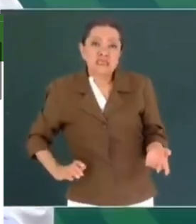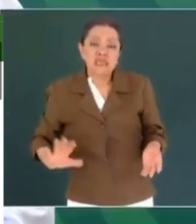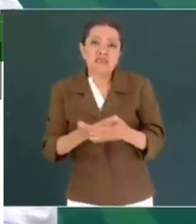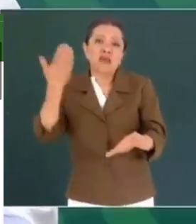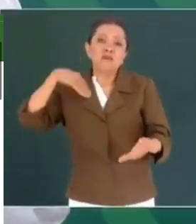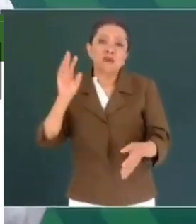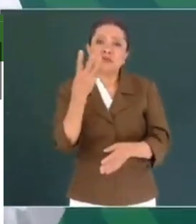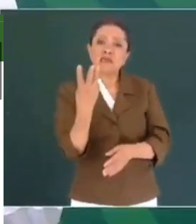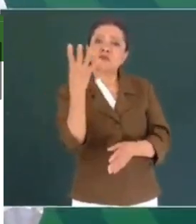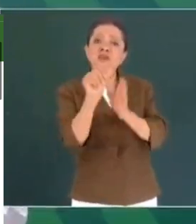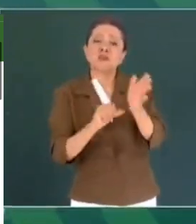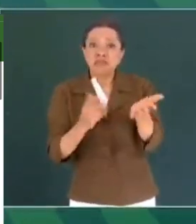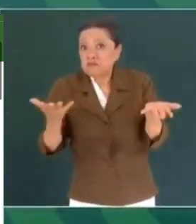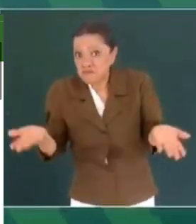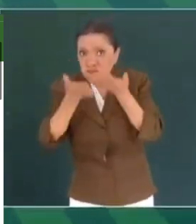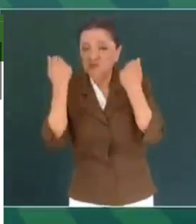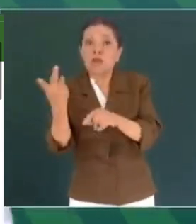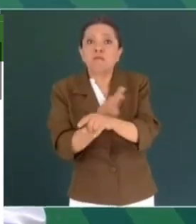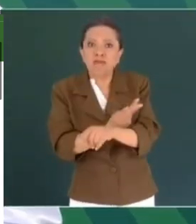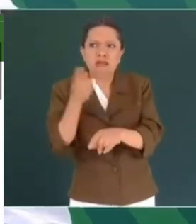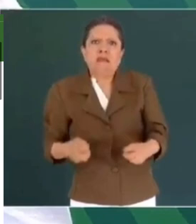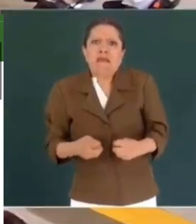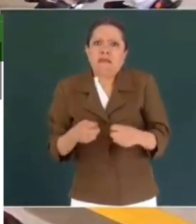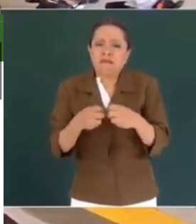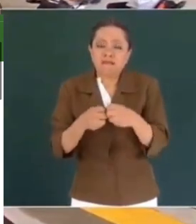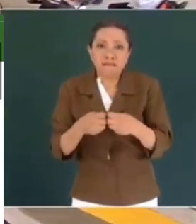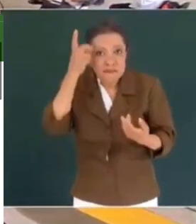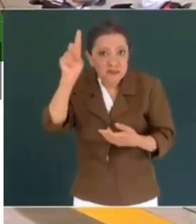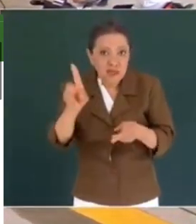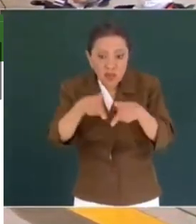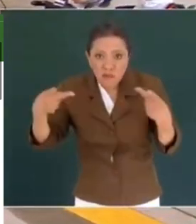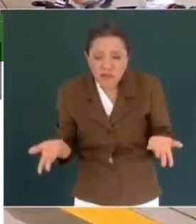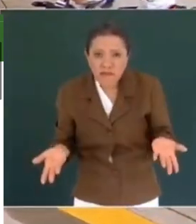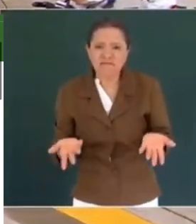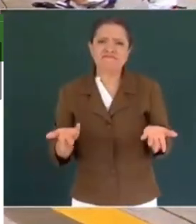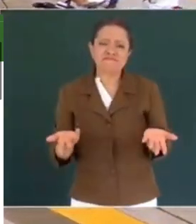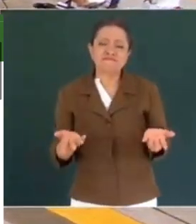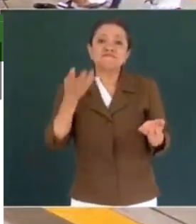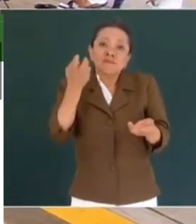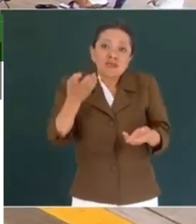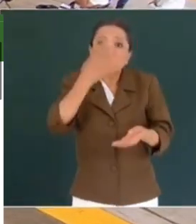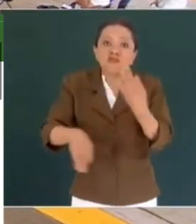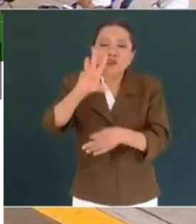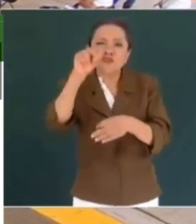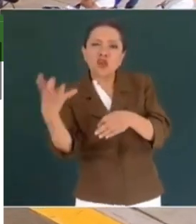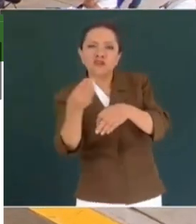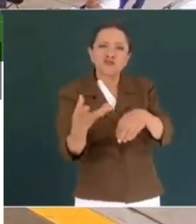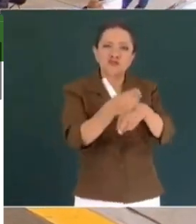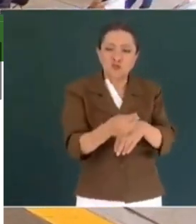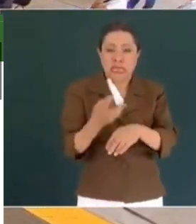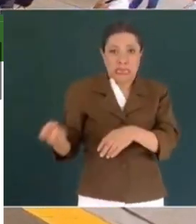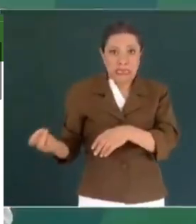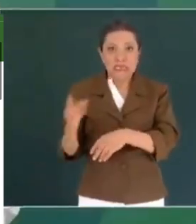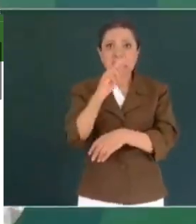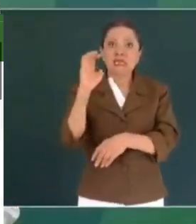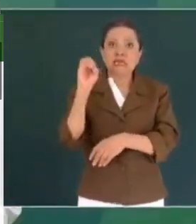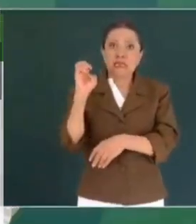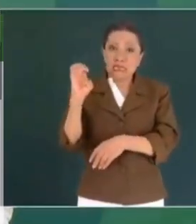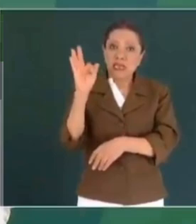hace tres, cuatro meses, no sé qué está pasando. Están muy nerviosos. Y entonces, a todos los que no se suman, la Reforma los está